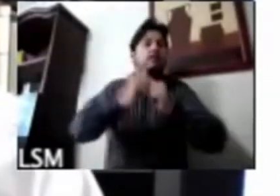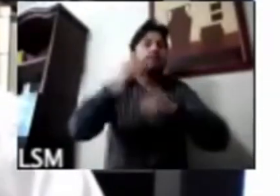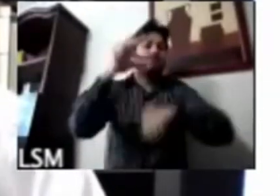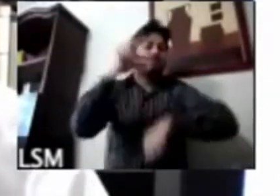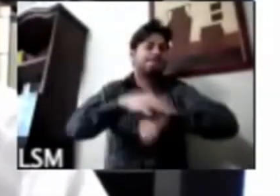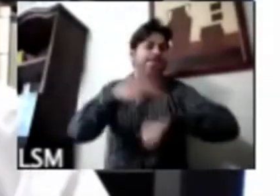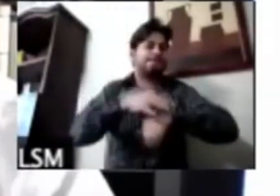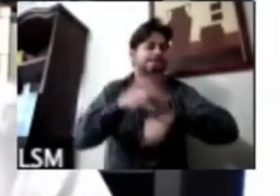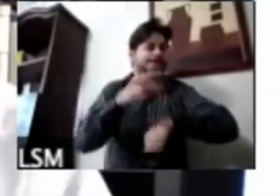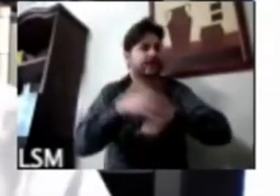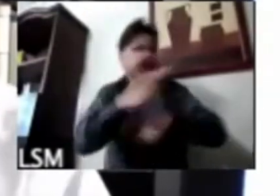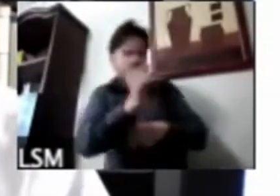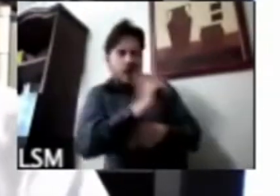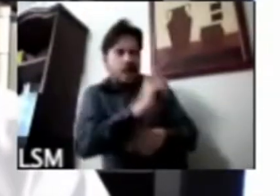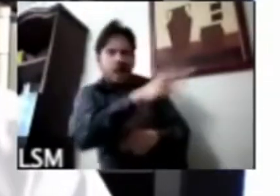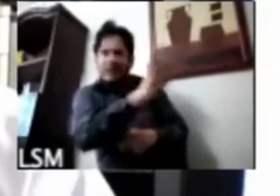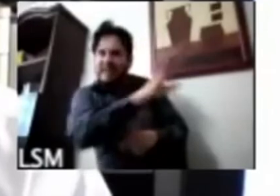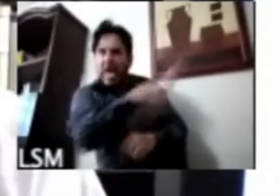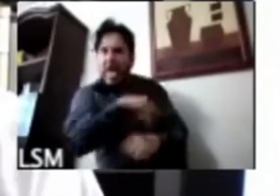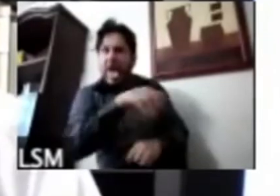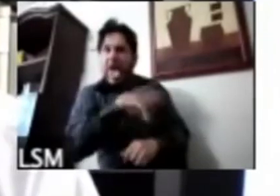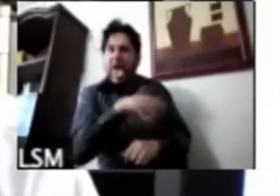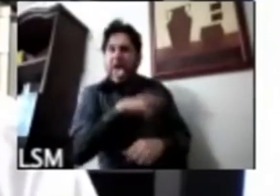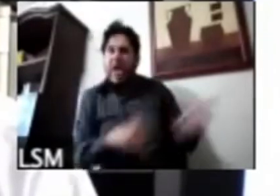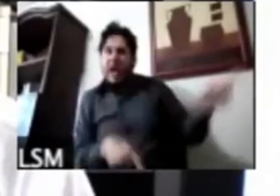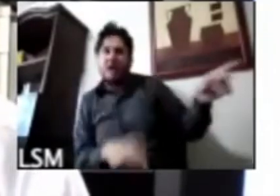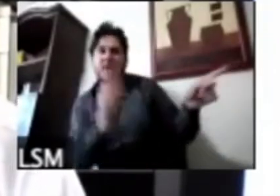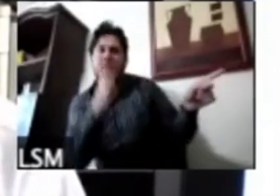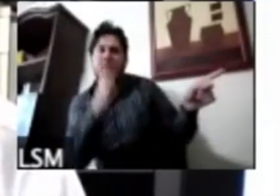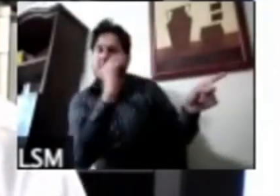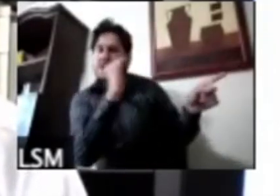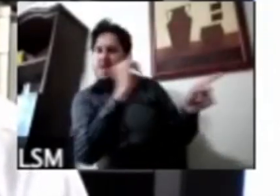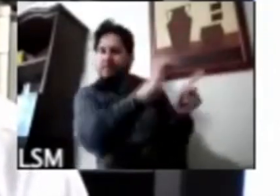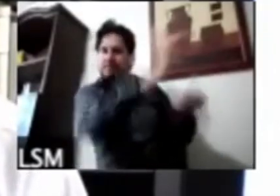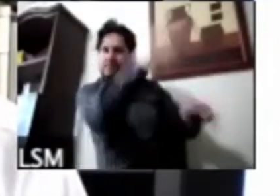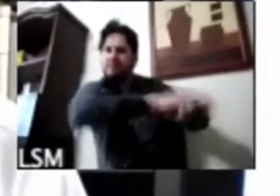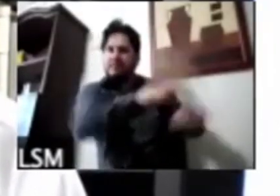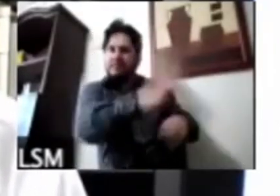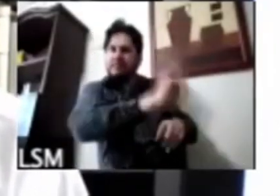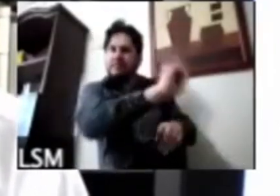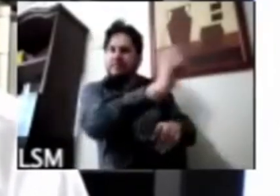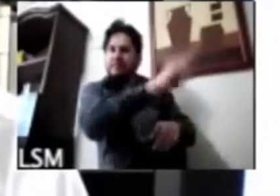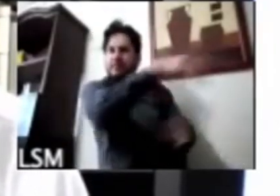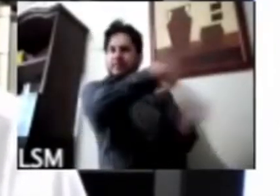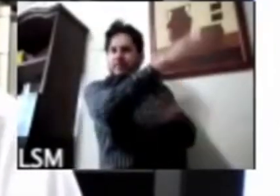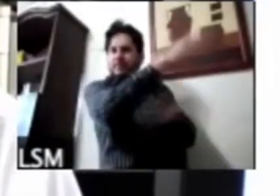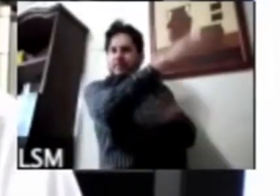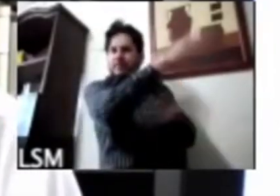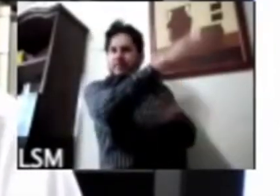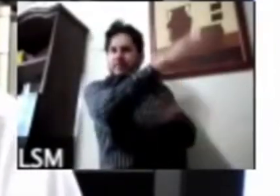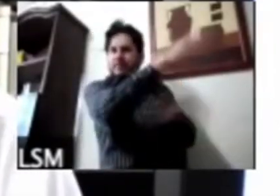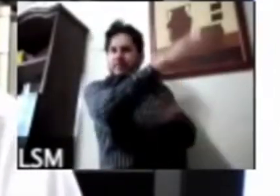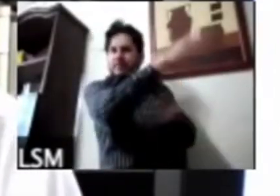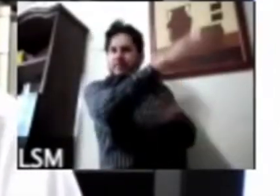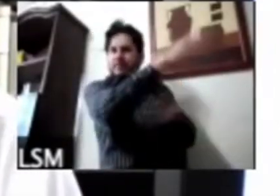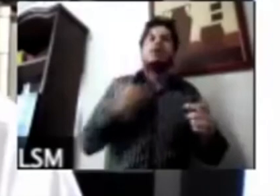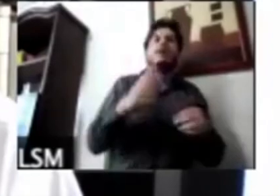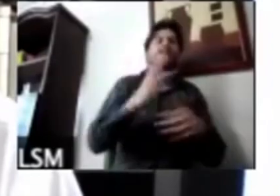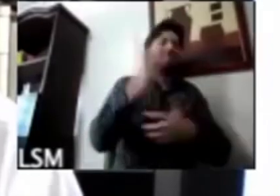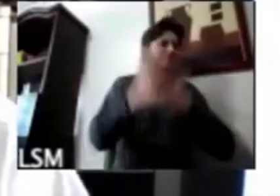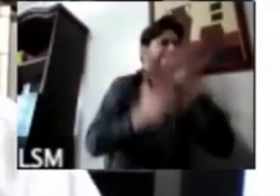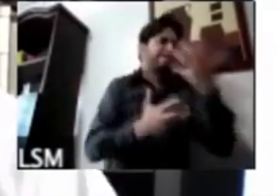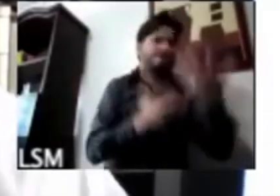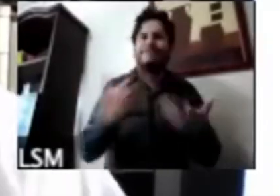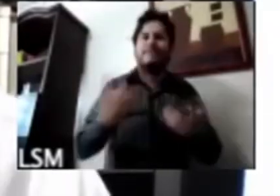peligroso ahí empieza digamos un tipo de cierta discriminación pero este cambio en